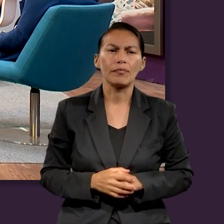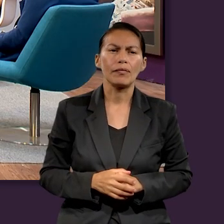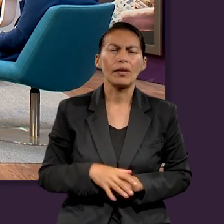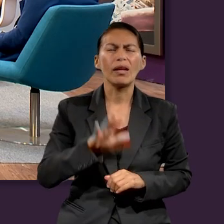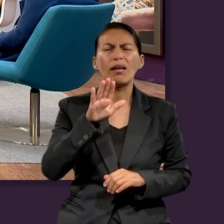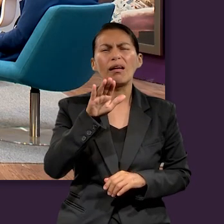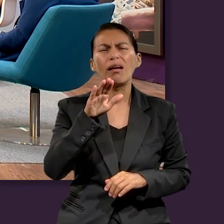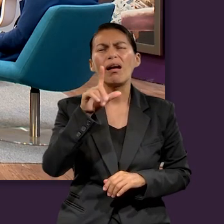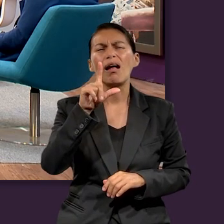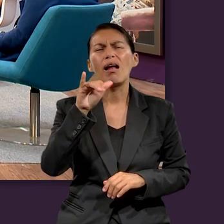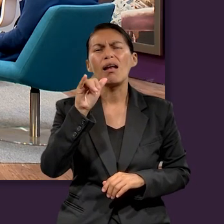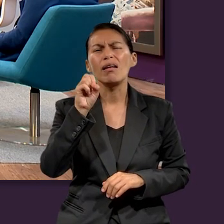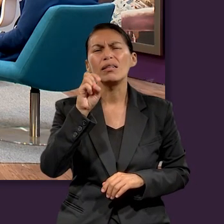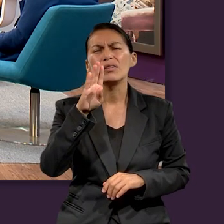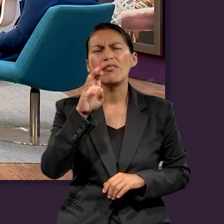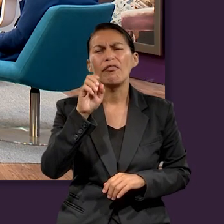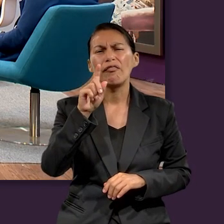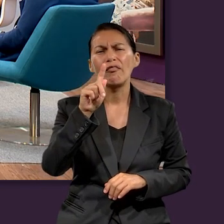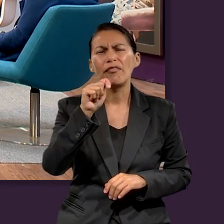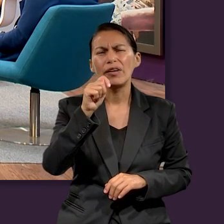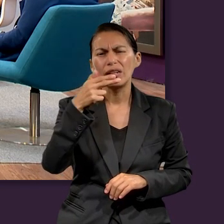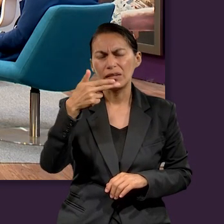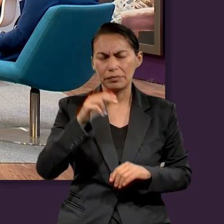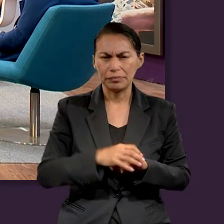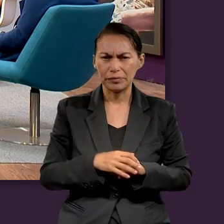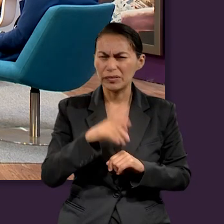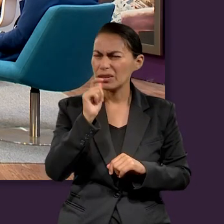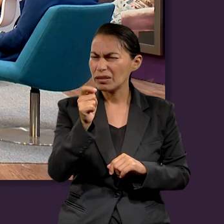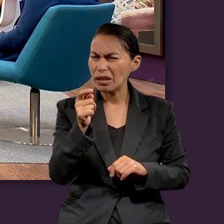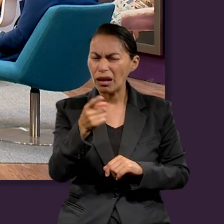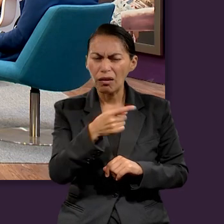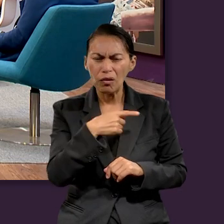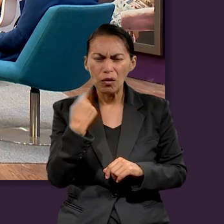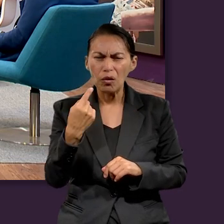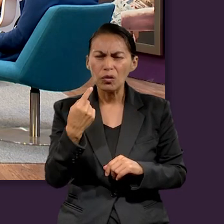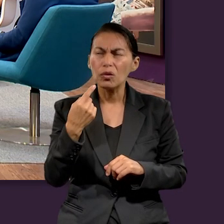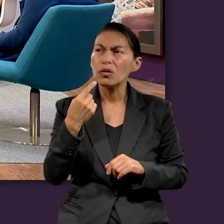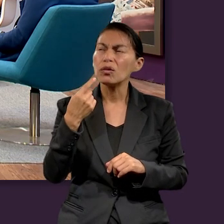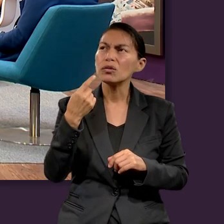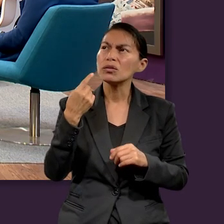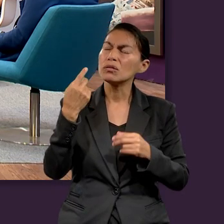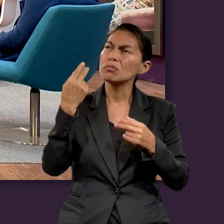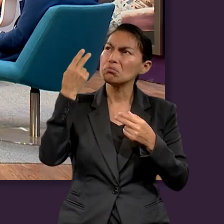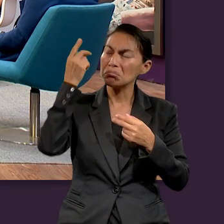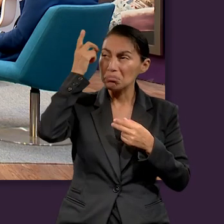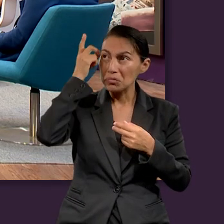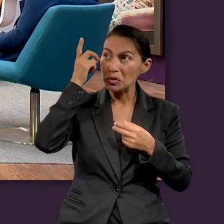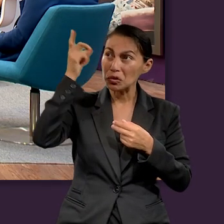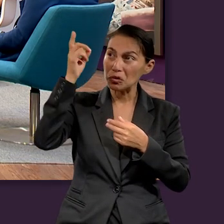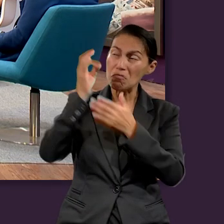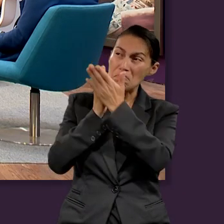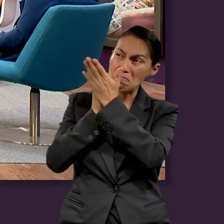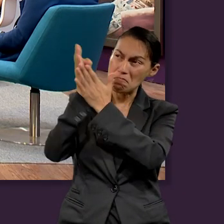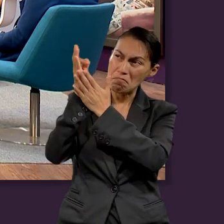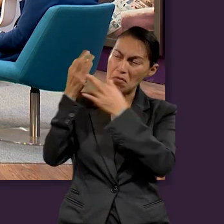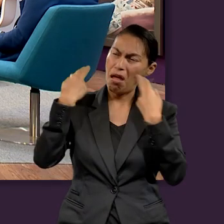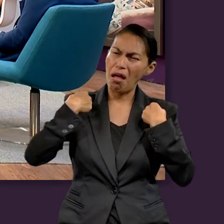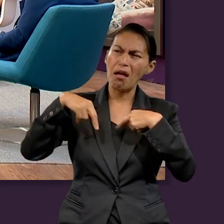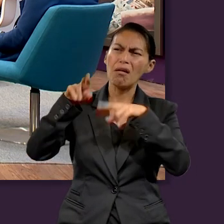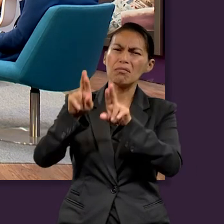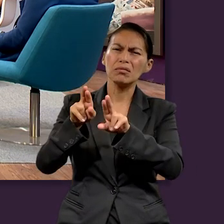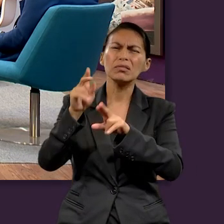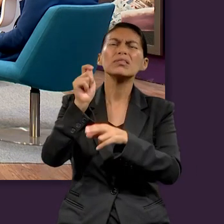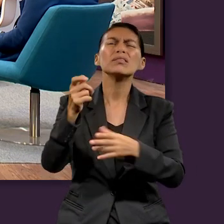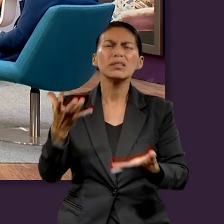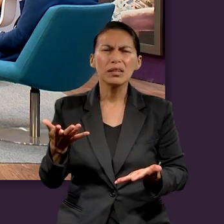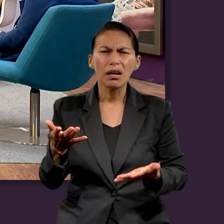Lisbeth, ¿cómo es que nosotros podemos representar dignamente esta lealtad a Dios